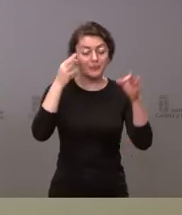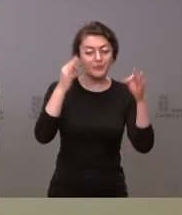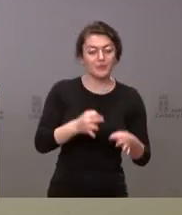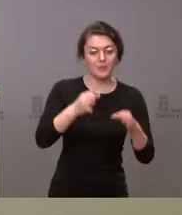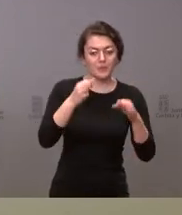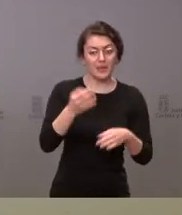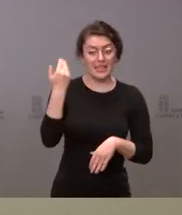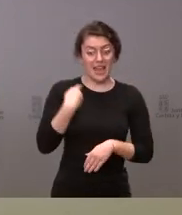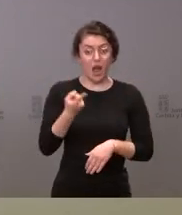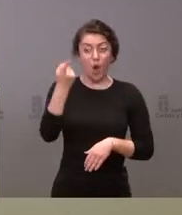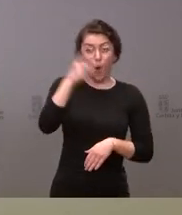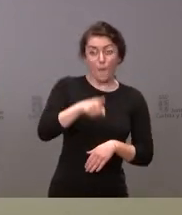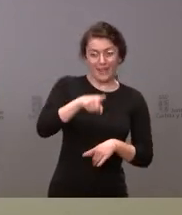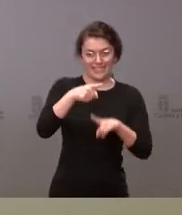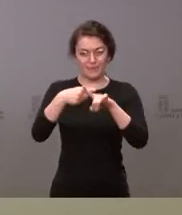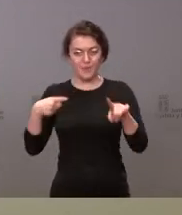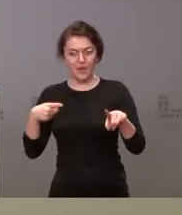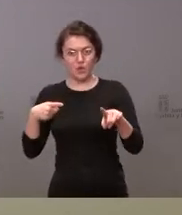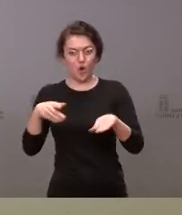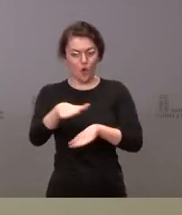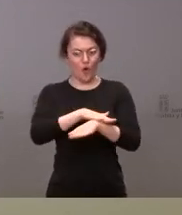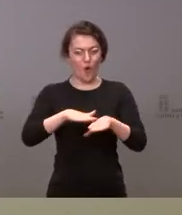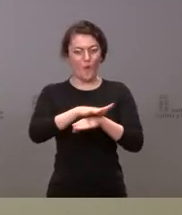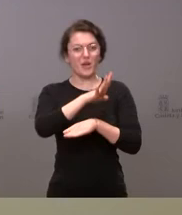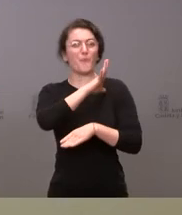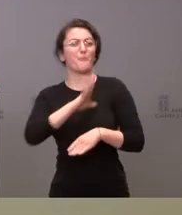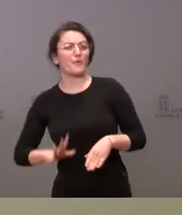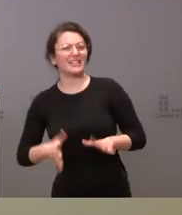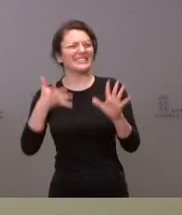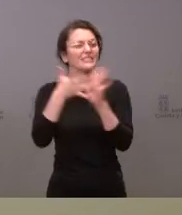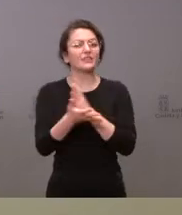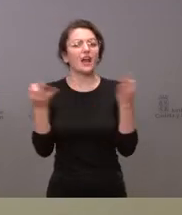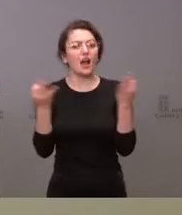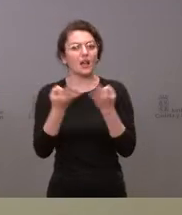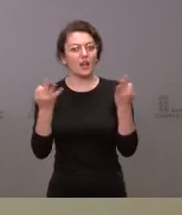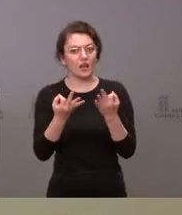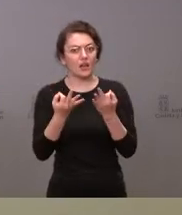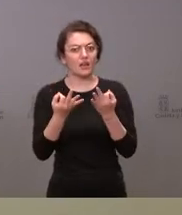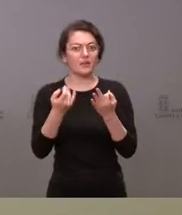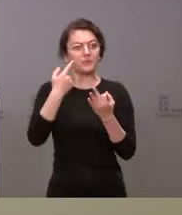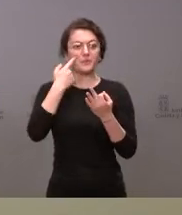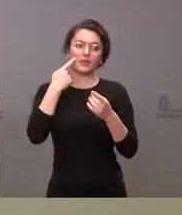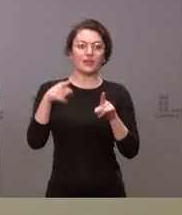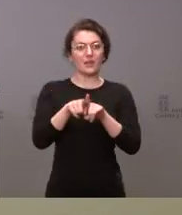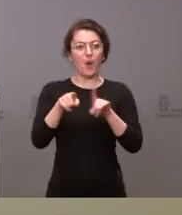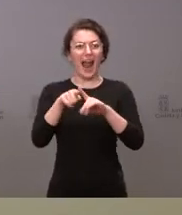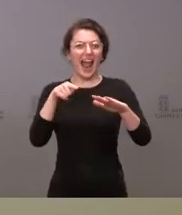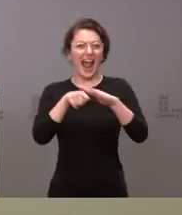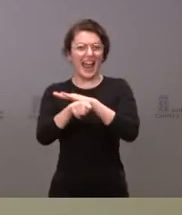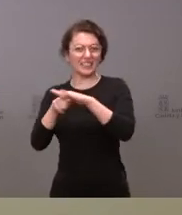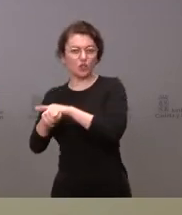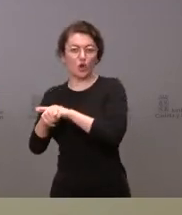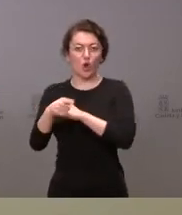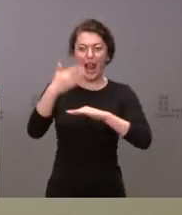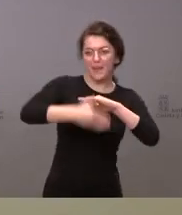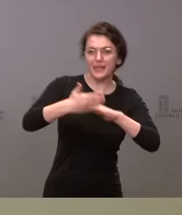mes y medio con un gobierno en funciones. ¿Qué limitaciones se están teniendo en la gestión del día a día en la comunidad? Porque no hay